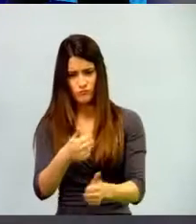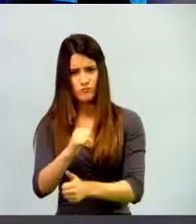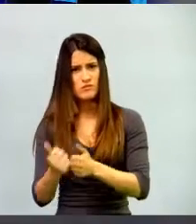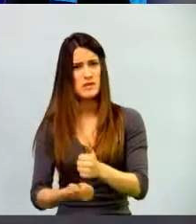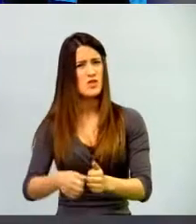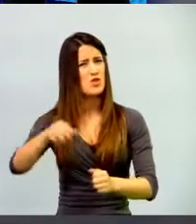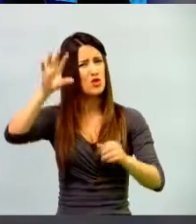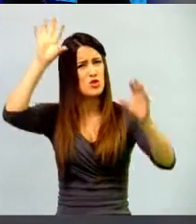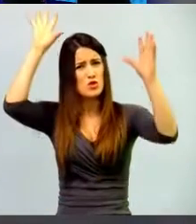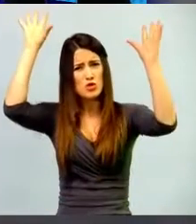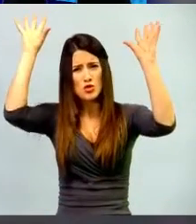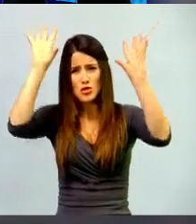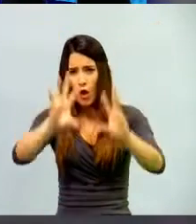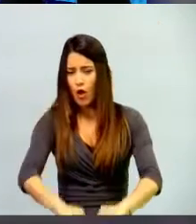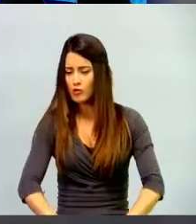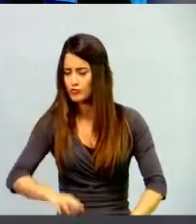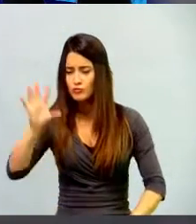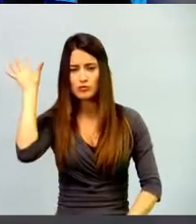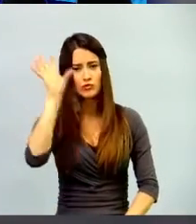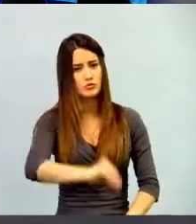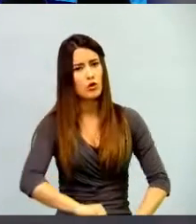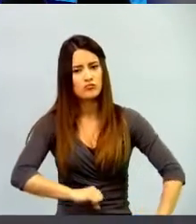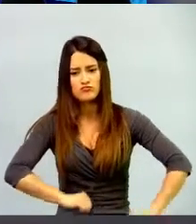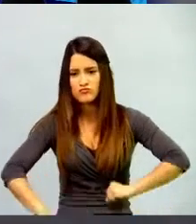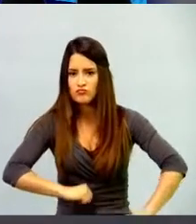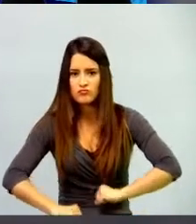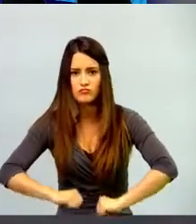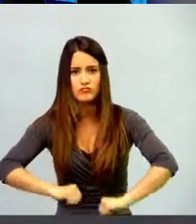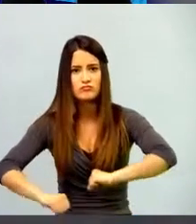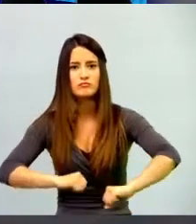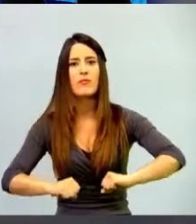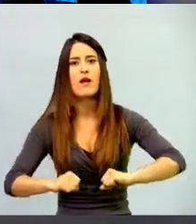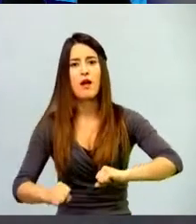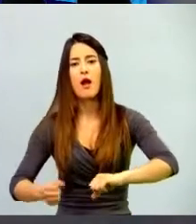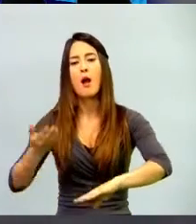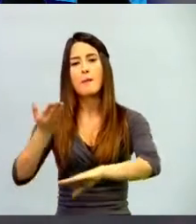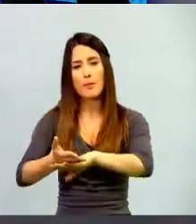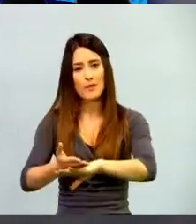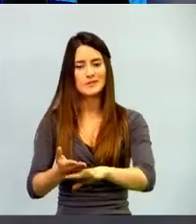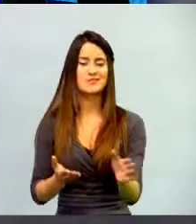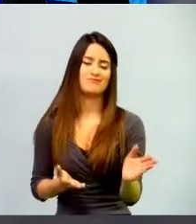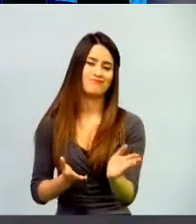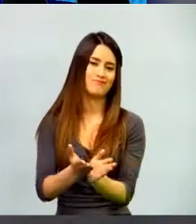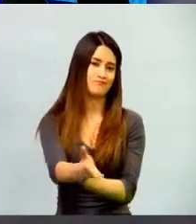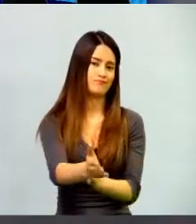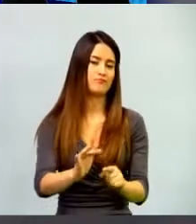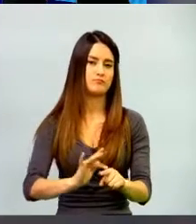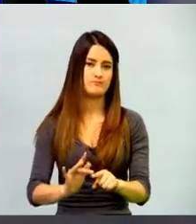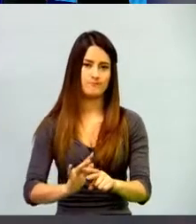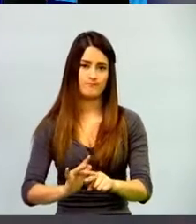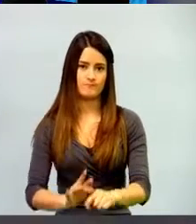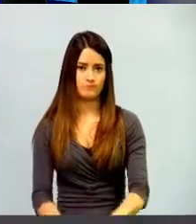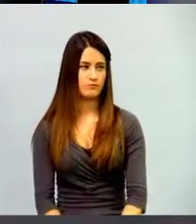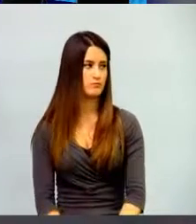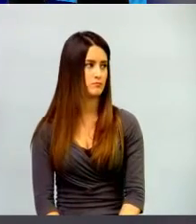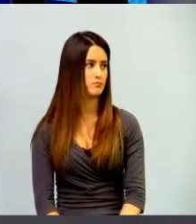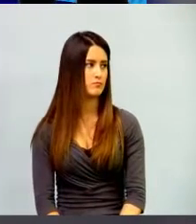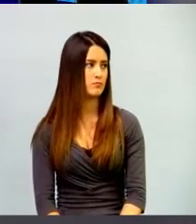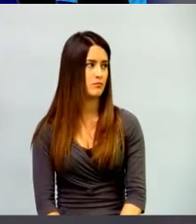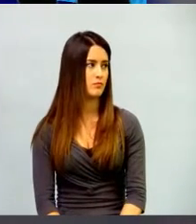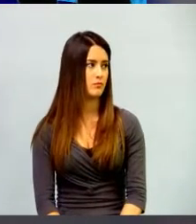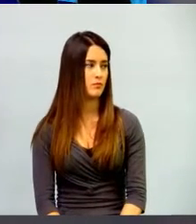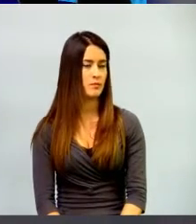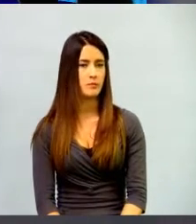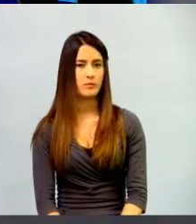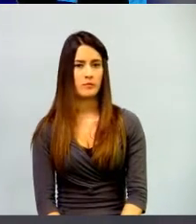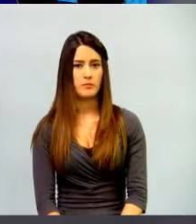unas políticas generales que ayuden a que este tipo de iniciativas tengan vida en los colegios. Si vamos a estar basándonos en la nota y